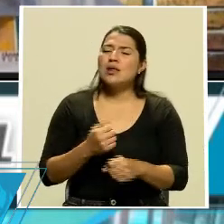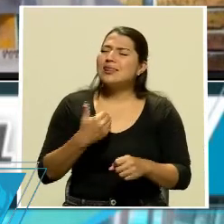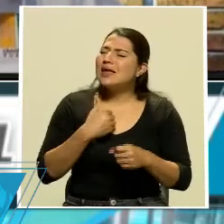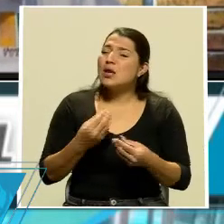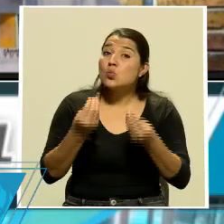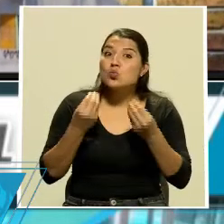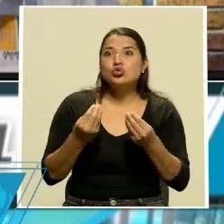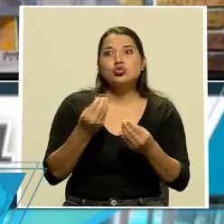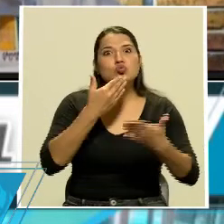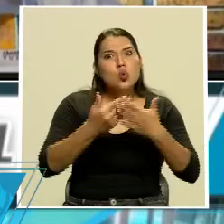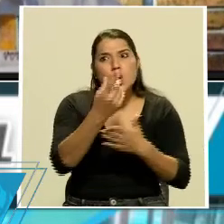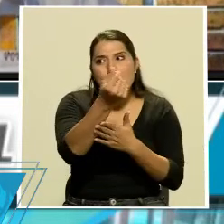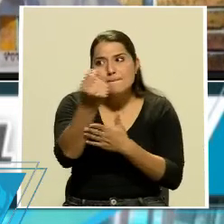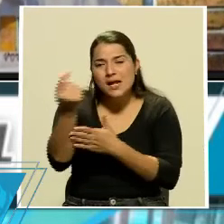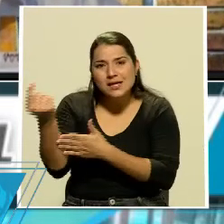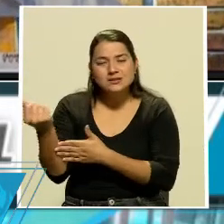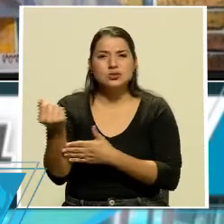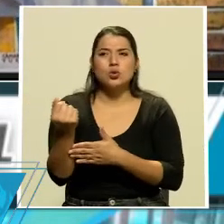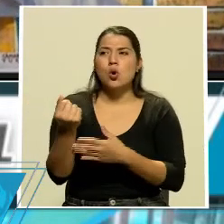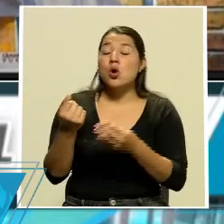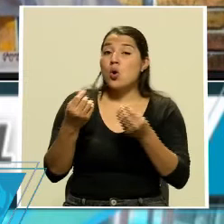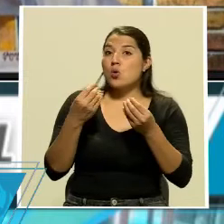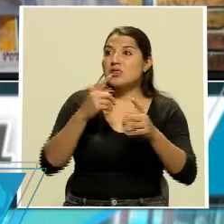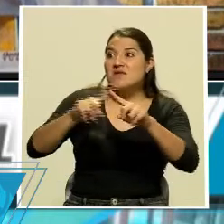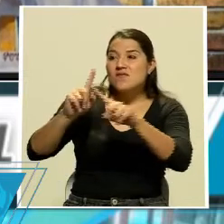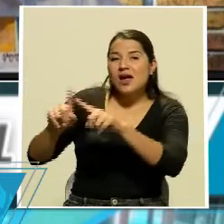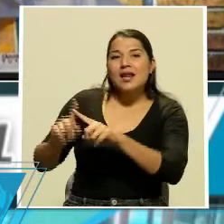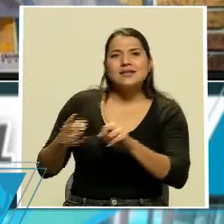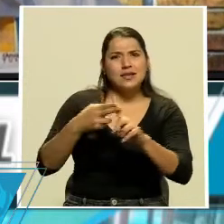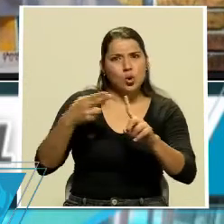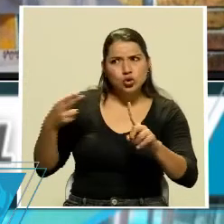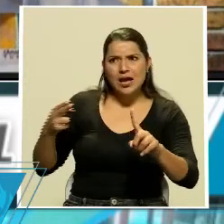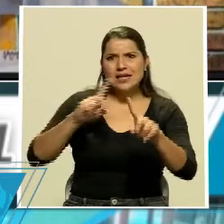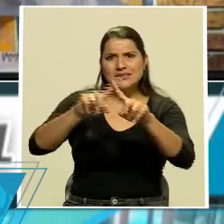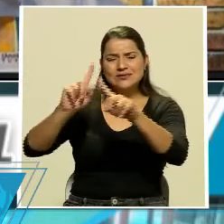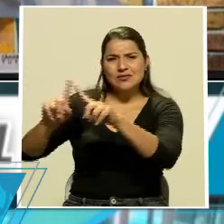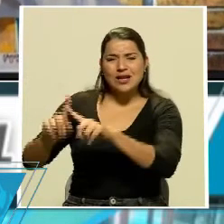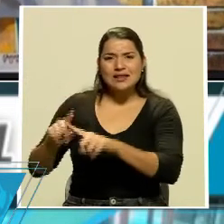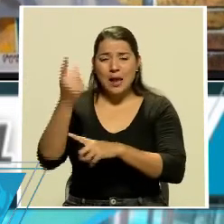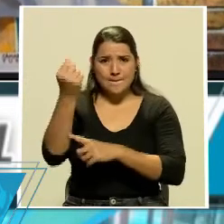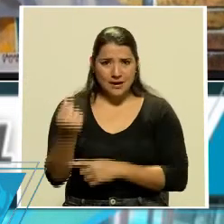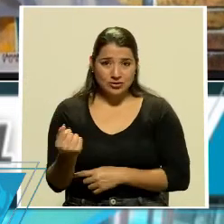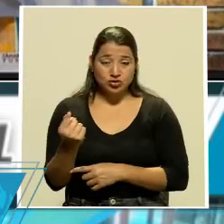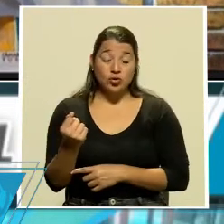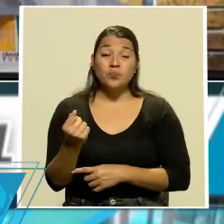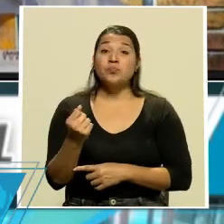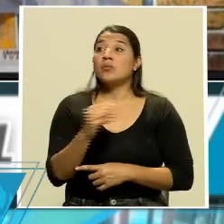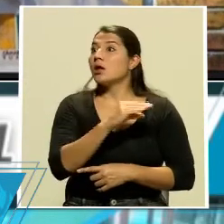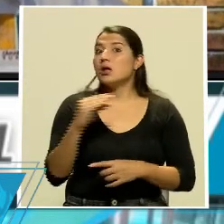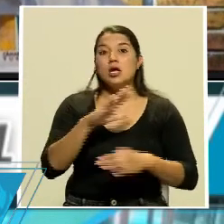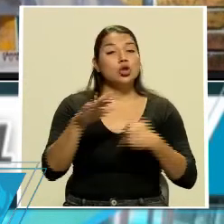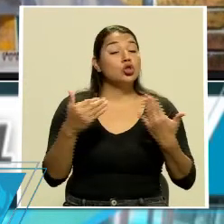descuentos, hay hoteles de la gran gama en precios, no le digo en calidad, porque todos los hoteles en Turrialba